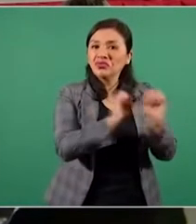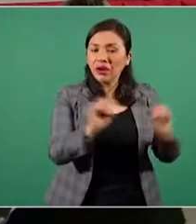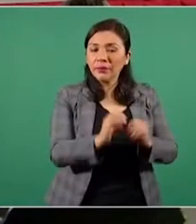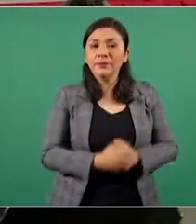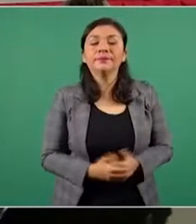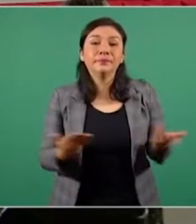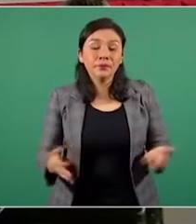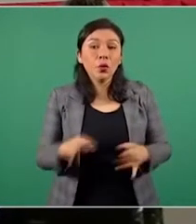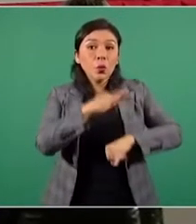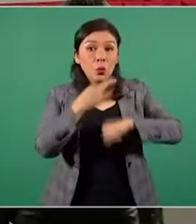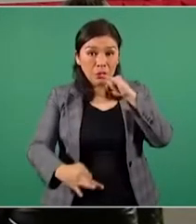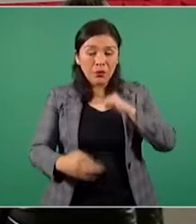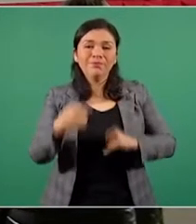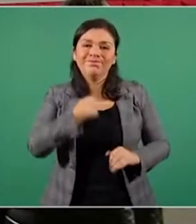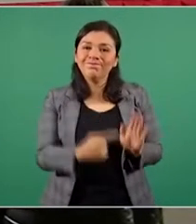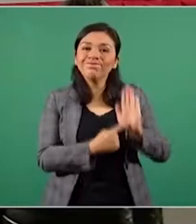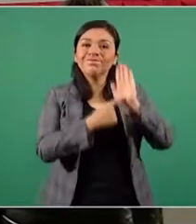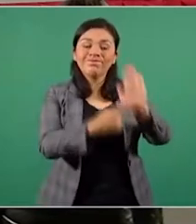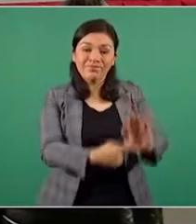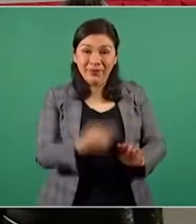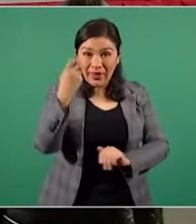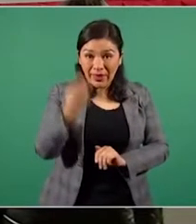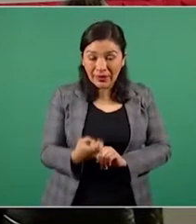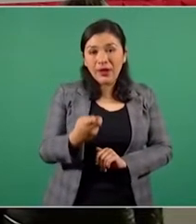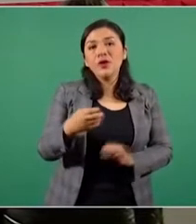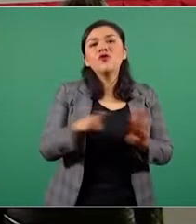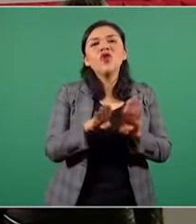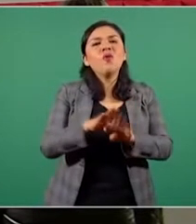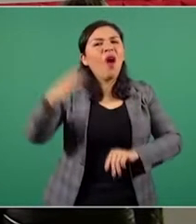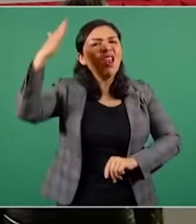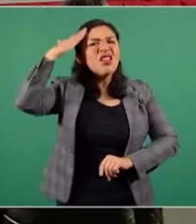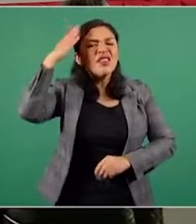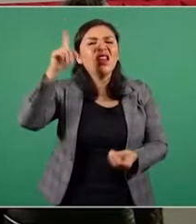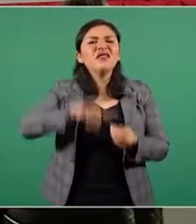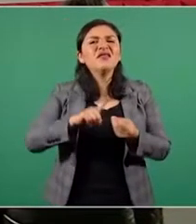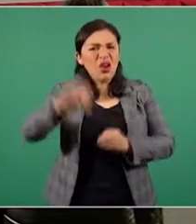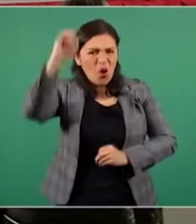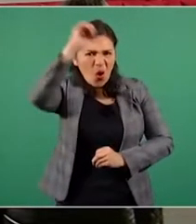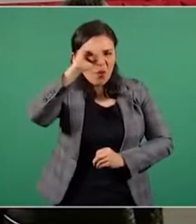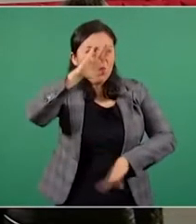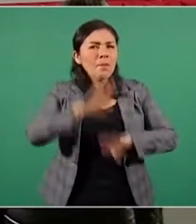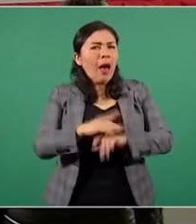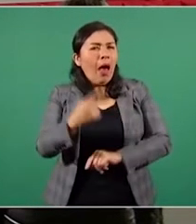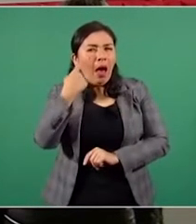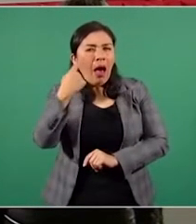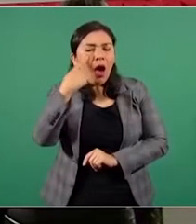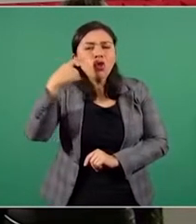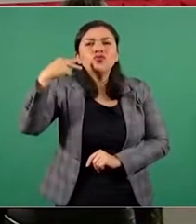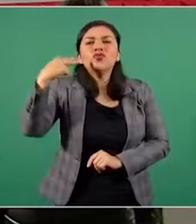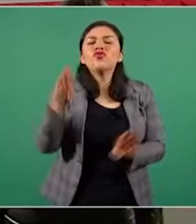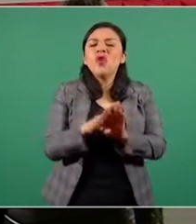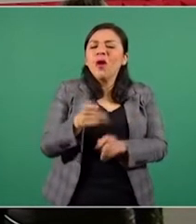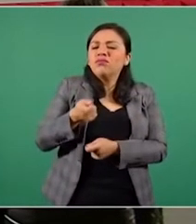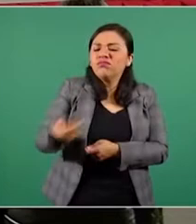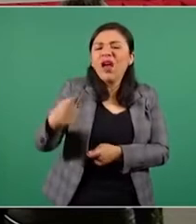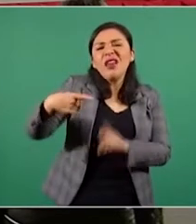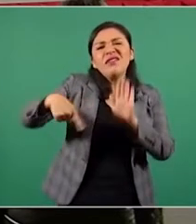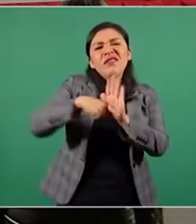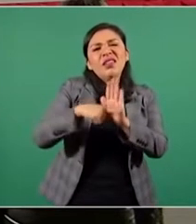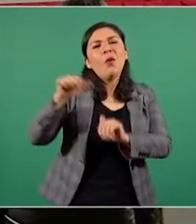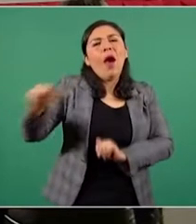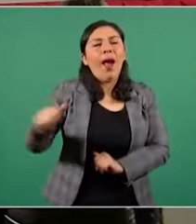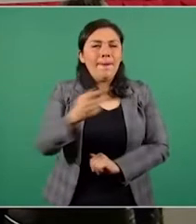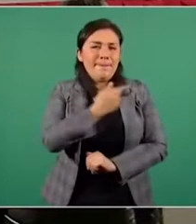Finalmente, presentamos en este espacio los líderes de opinión con más menciones negativas hacia el presidente López